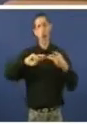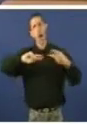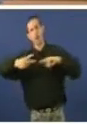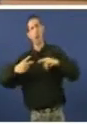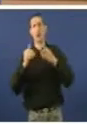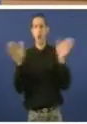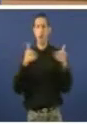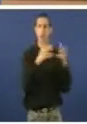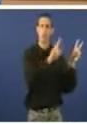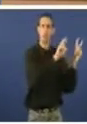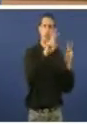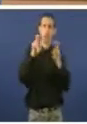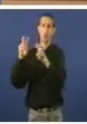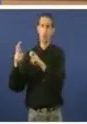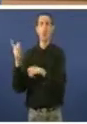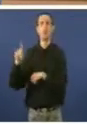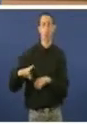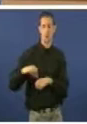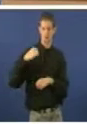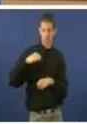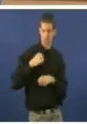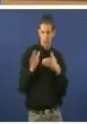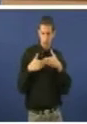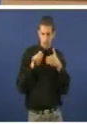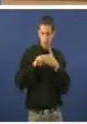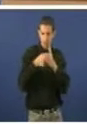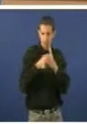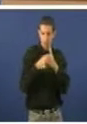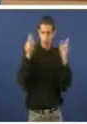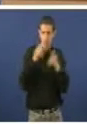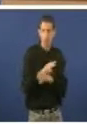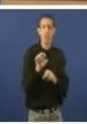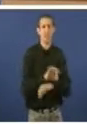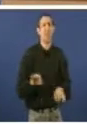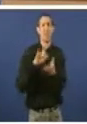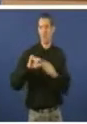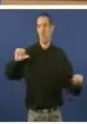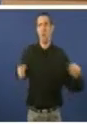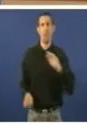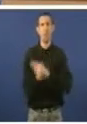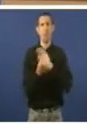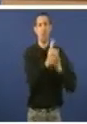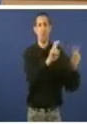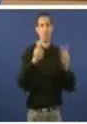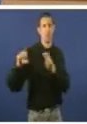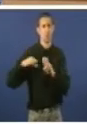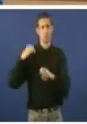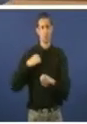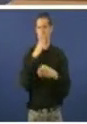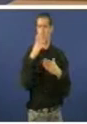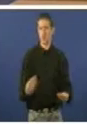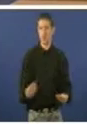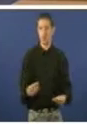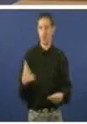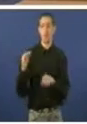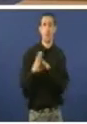Non só non se pechan hospitais, senón que nunca fixemos tantos hospitais como neste momento. Non só